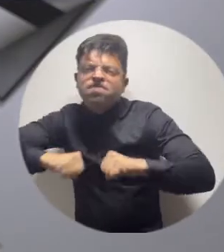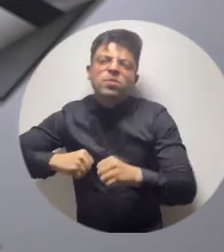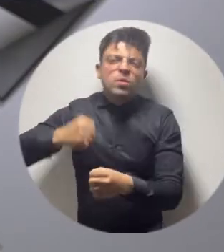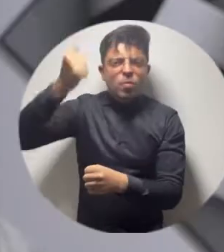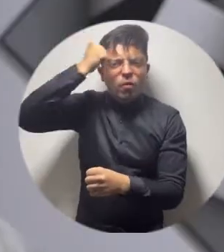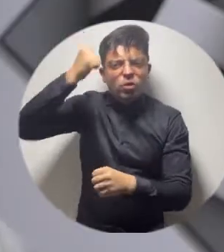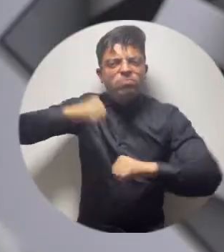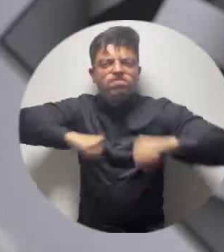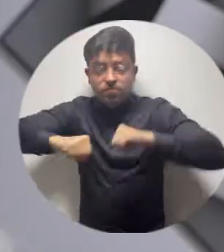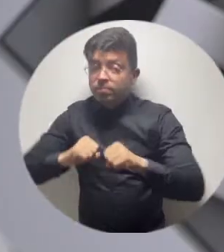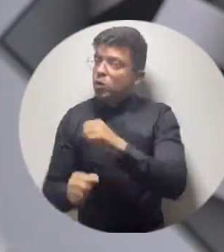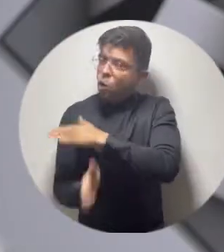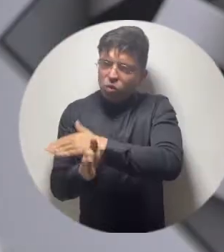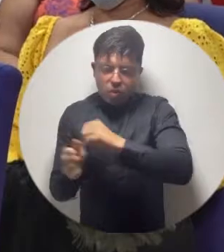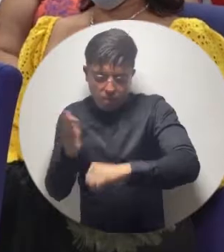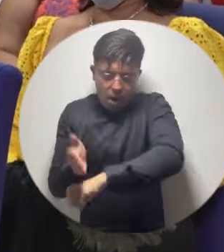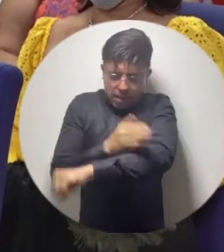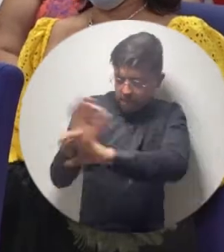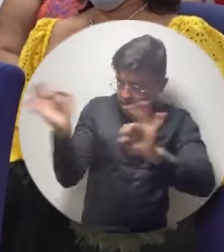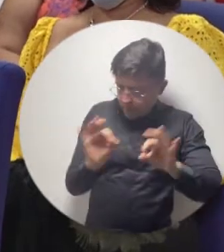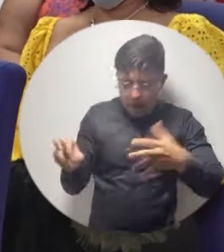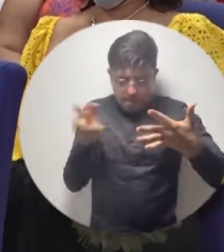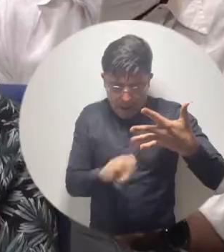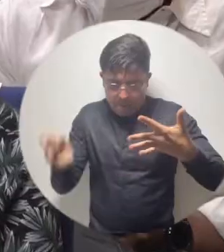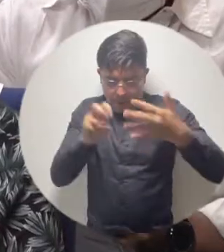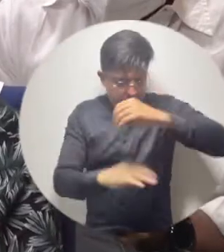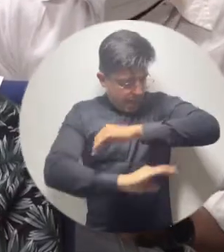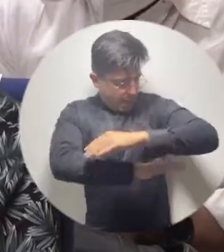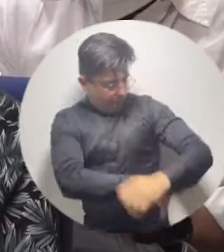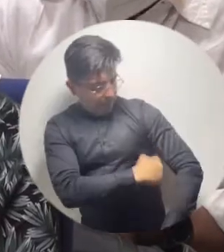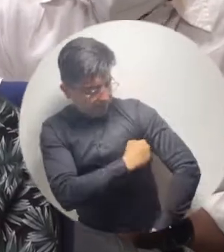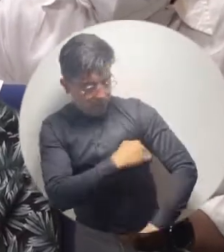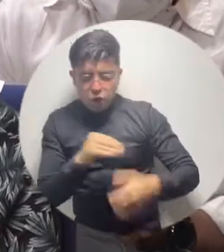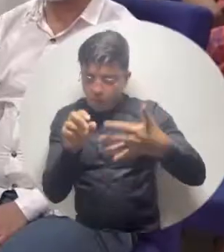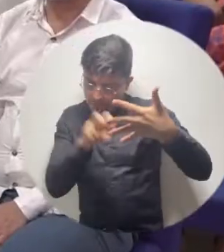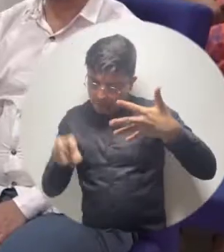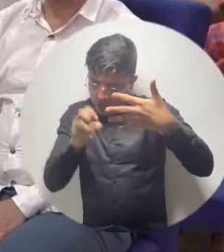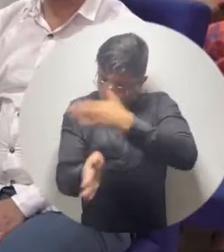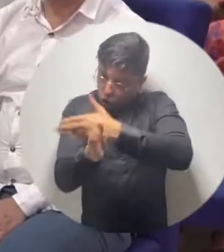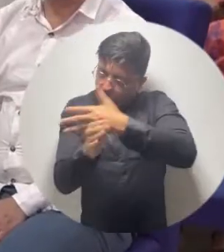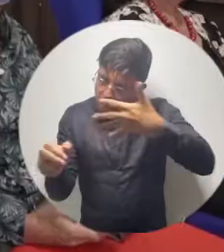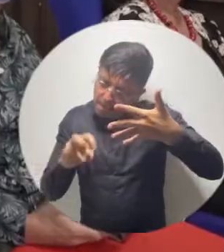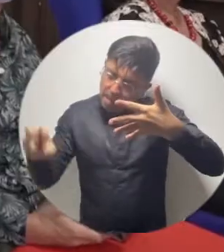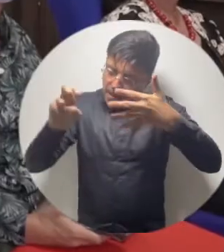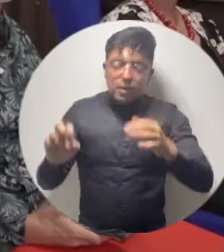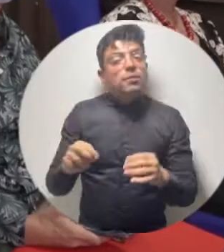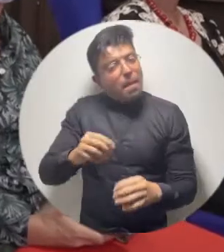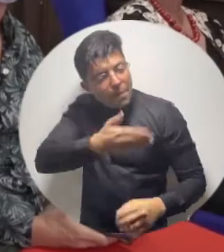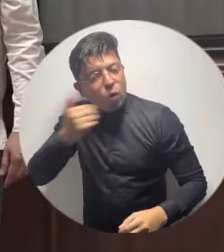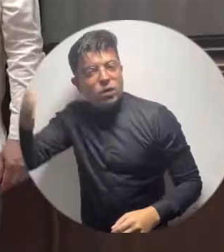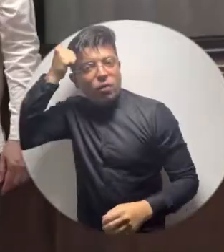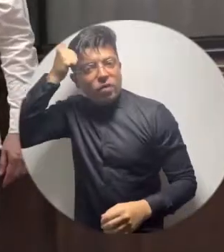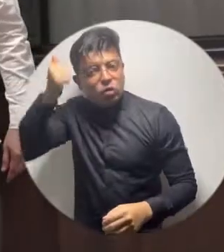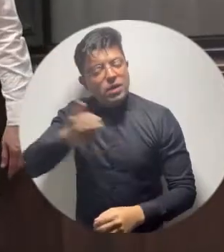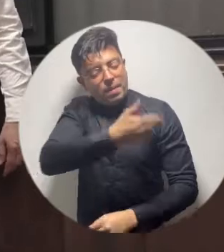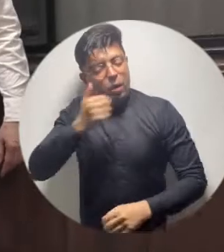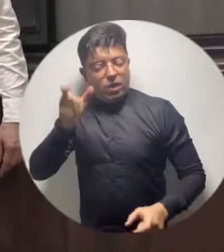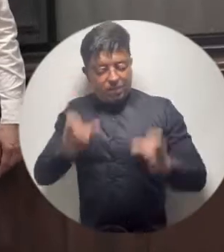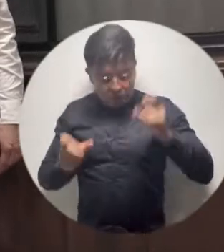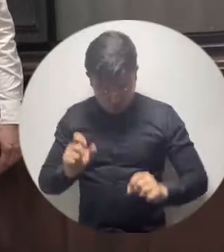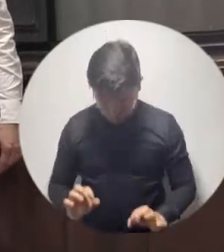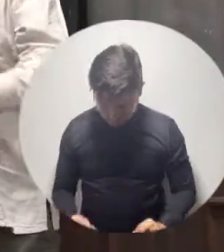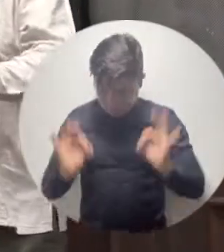del profesor. Sigamos preparándonos, sigamos ascendiendo, sigamos siendo mejores profesores y mejores personas. Fueron 44